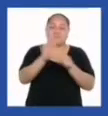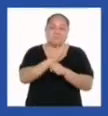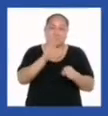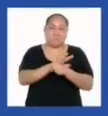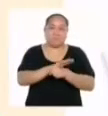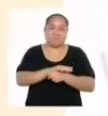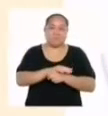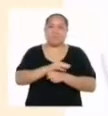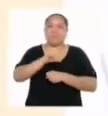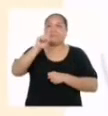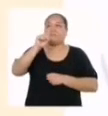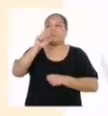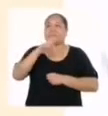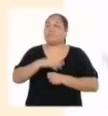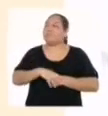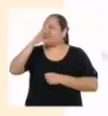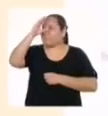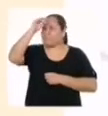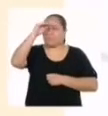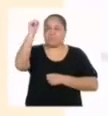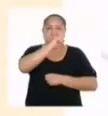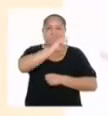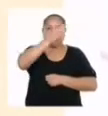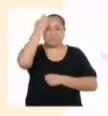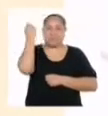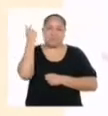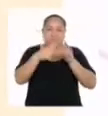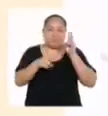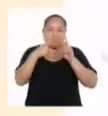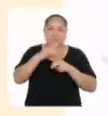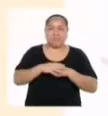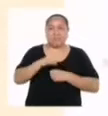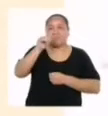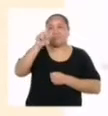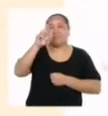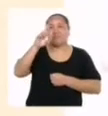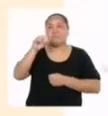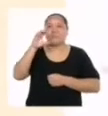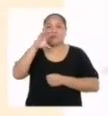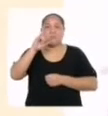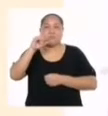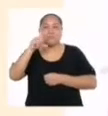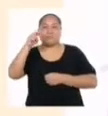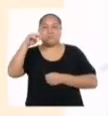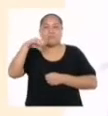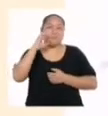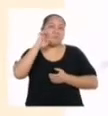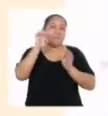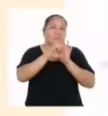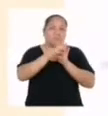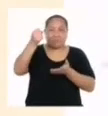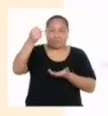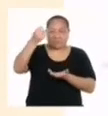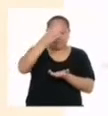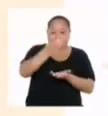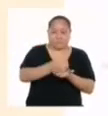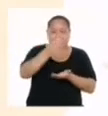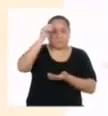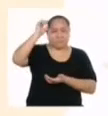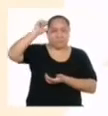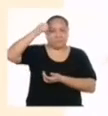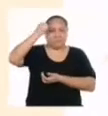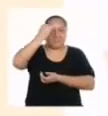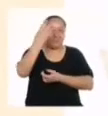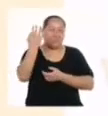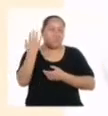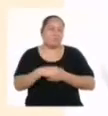volumen. Chicas y chicos, no se olviden que para calcular el área de un cilindro como el de esta lata de leche debemos recordar